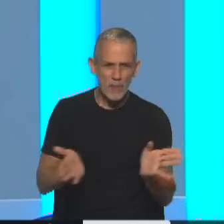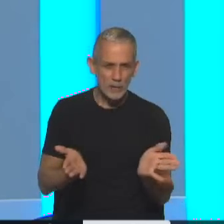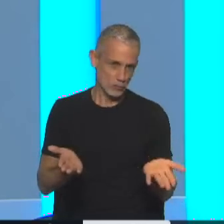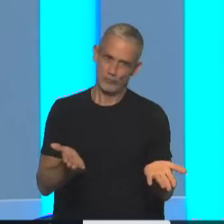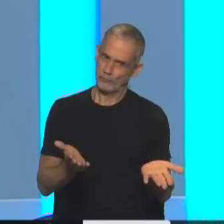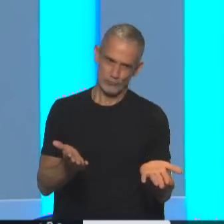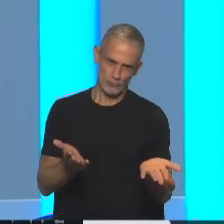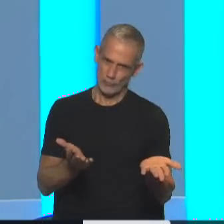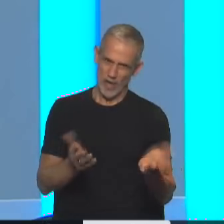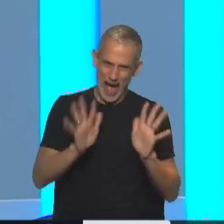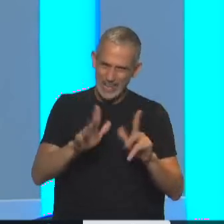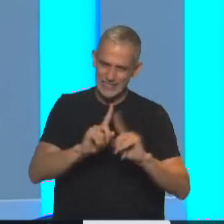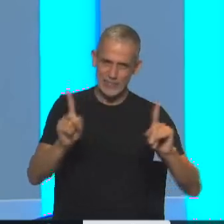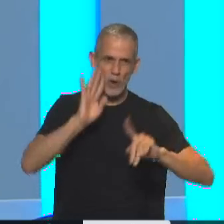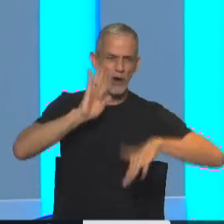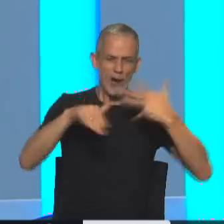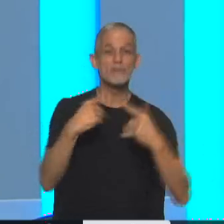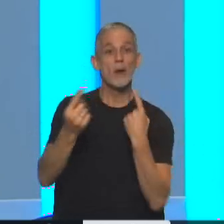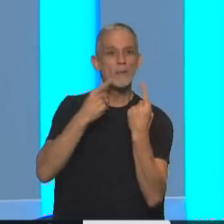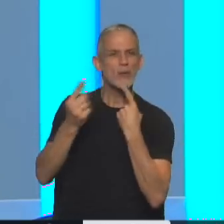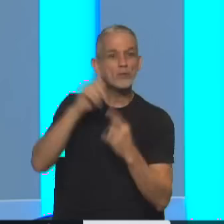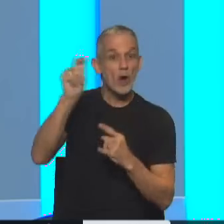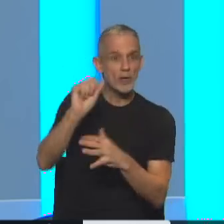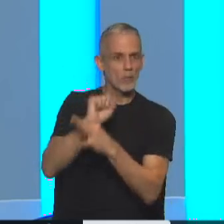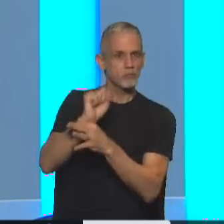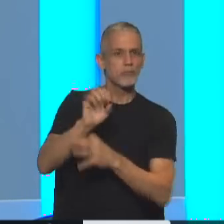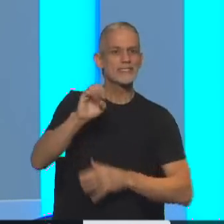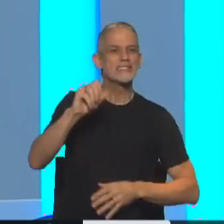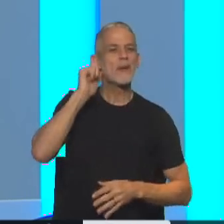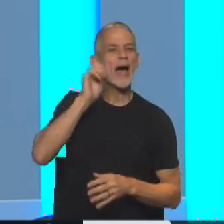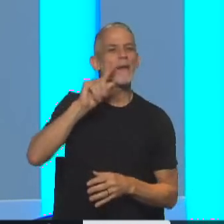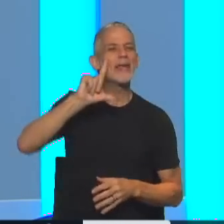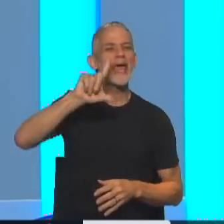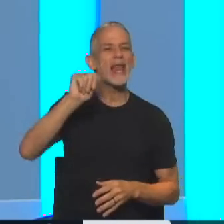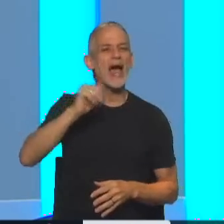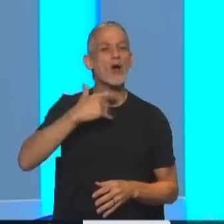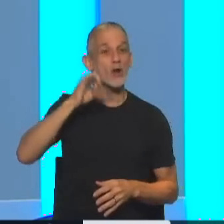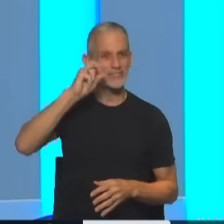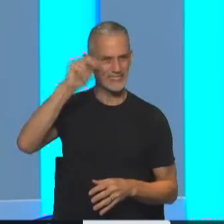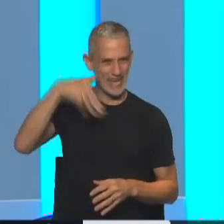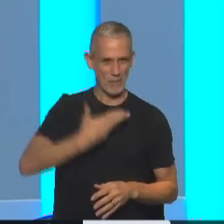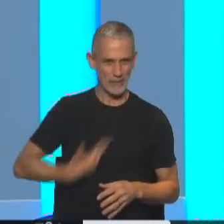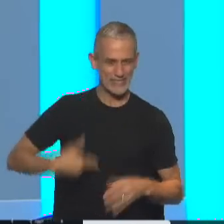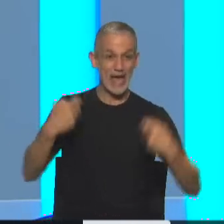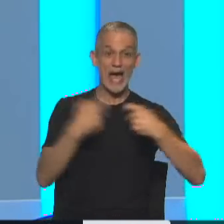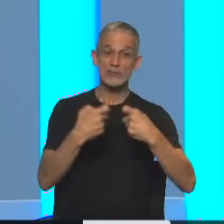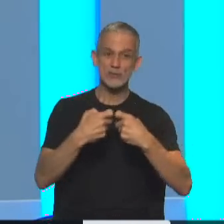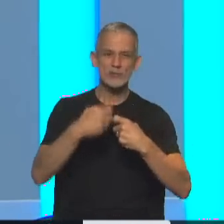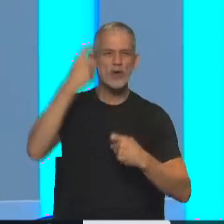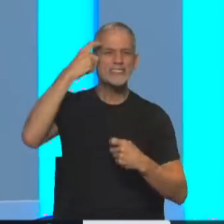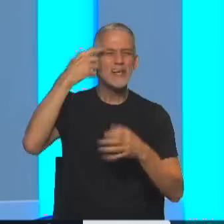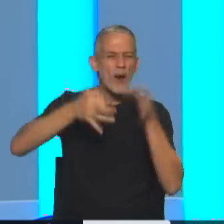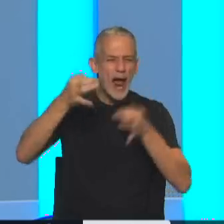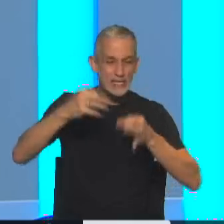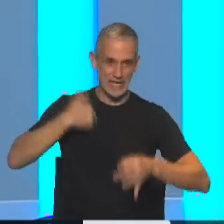Y justamente como no es así, fuimos a consultar con una especialista que se llama Gabriela Goldstein, expresidenta de la Asociación Psicoanalítica